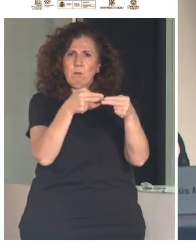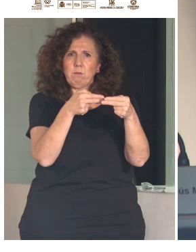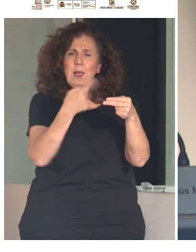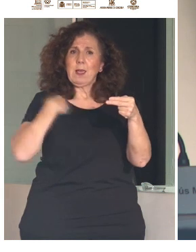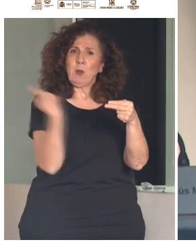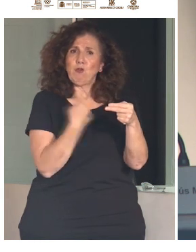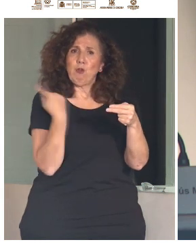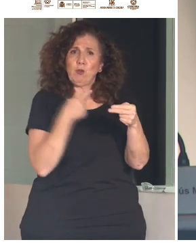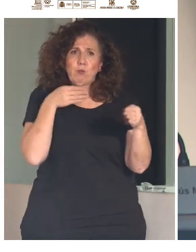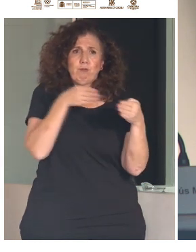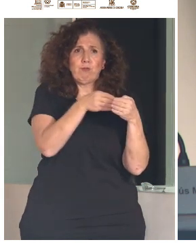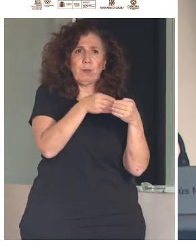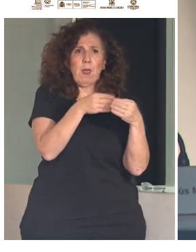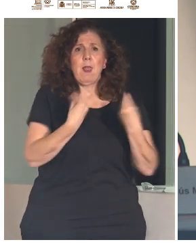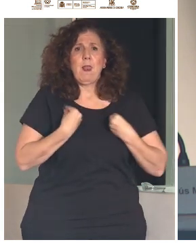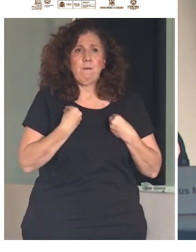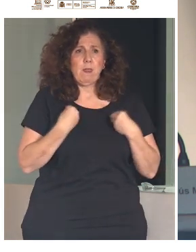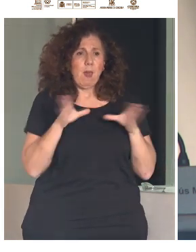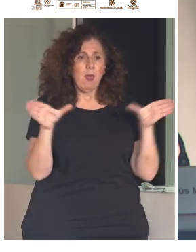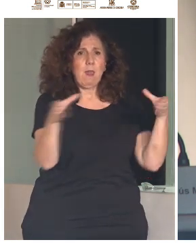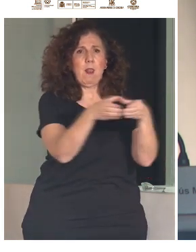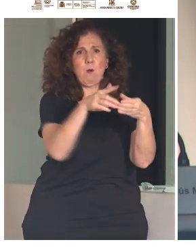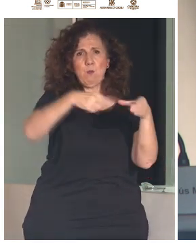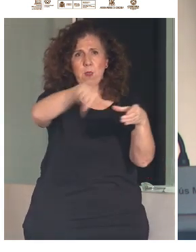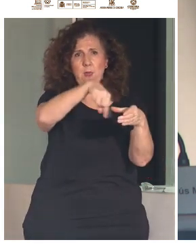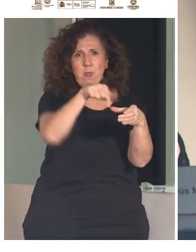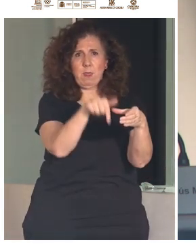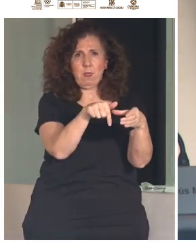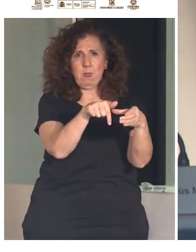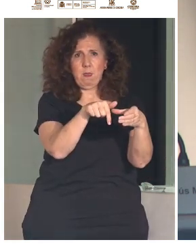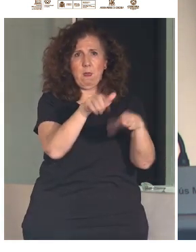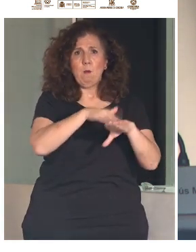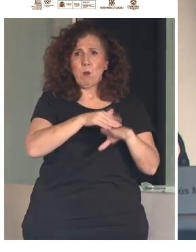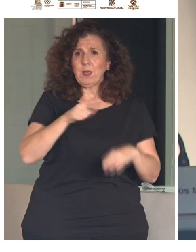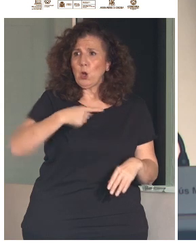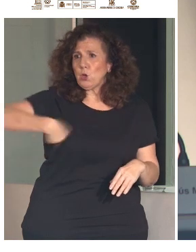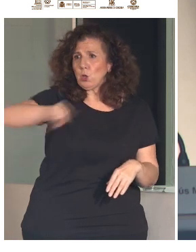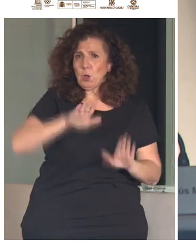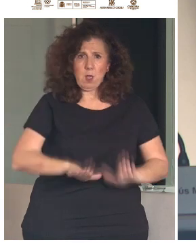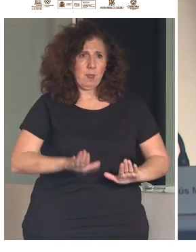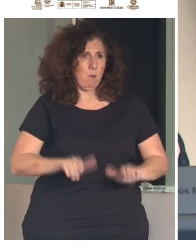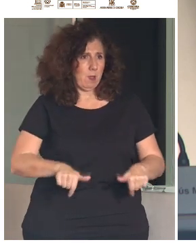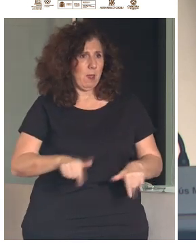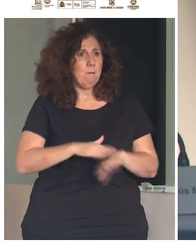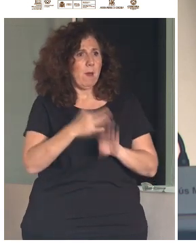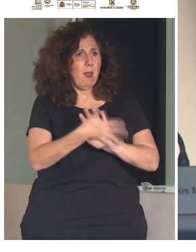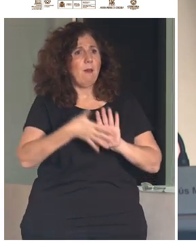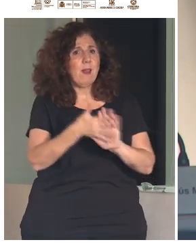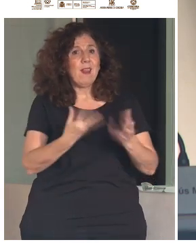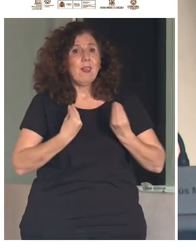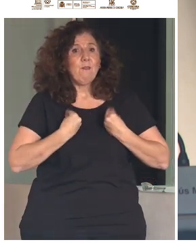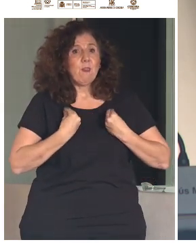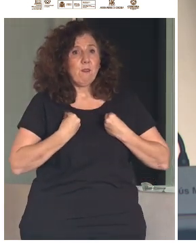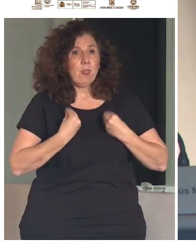dificultan nuestra vida en comunidad. Porque aquí estamos precisamente para hablar de eso, de vida en comunidad.